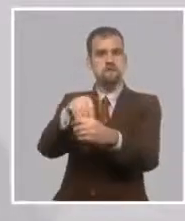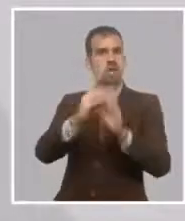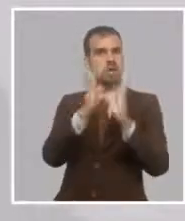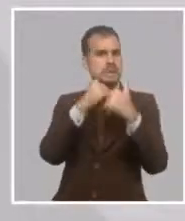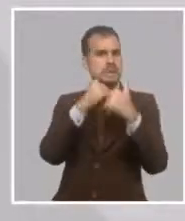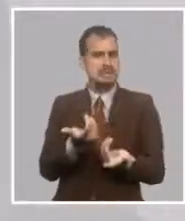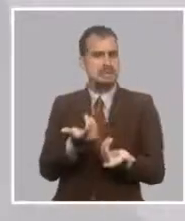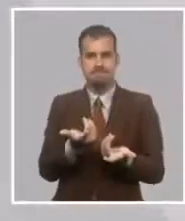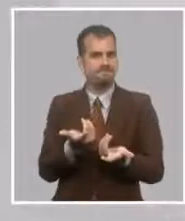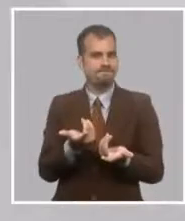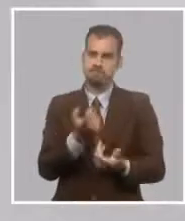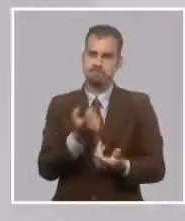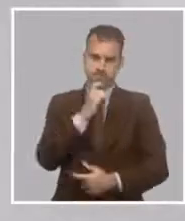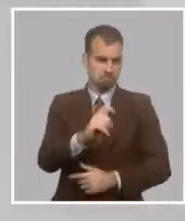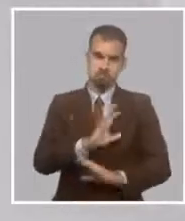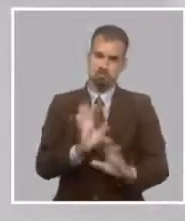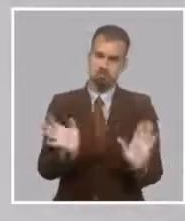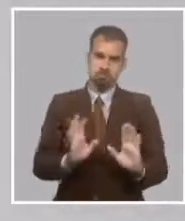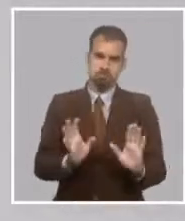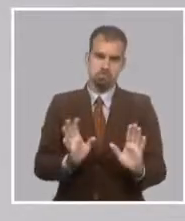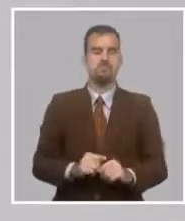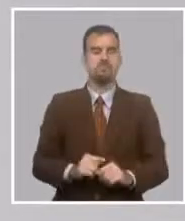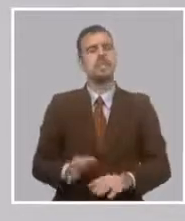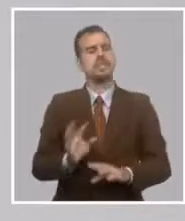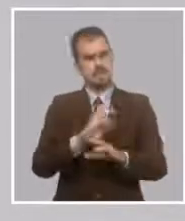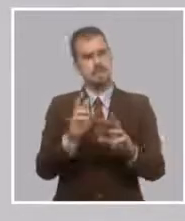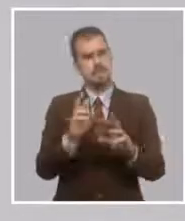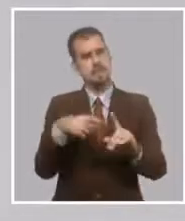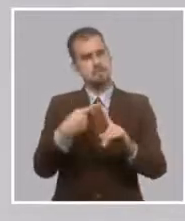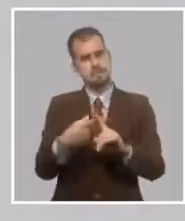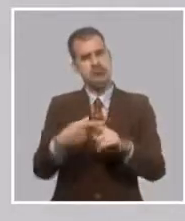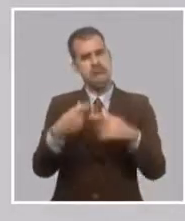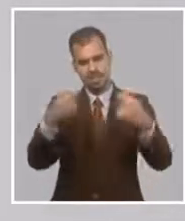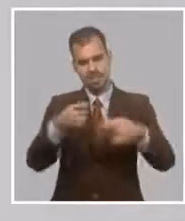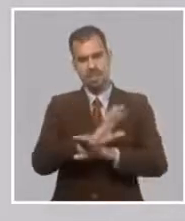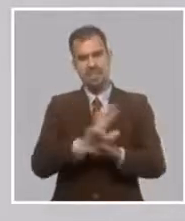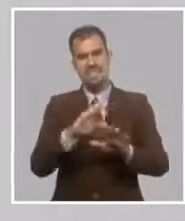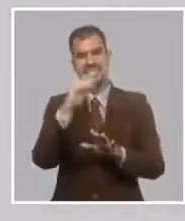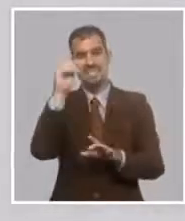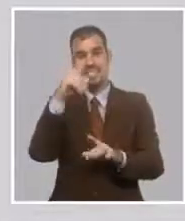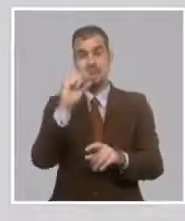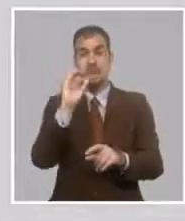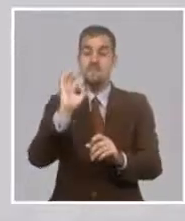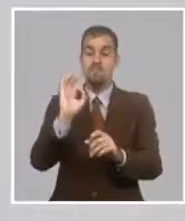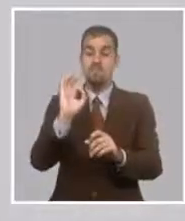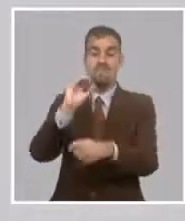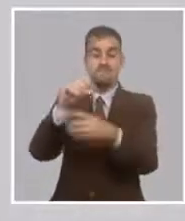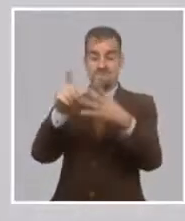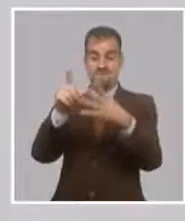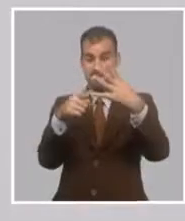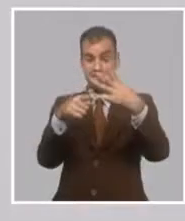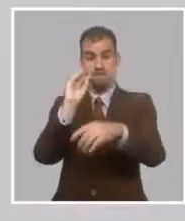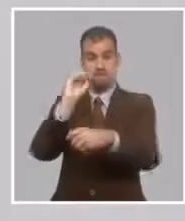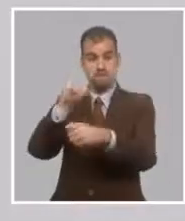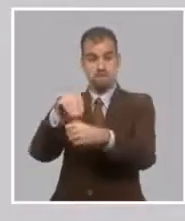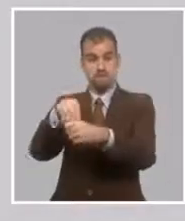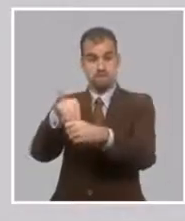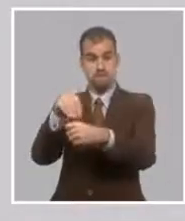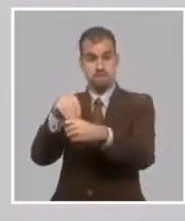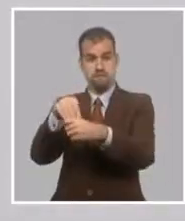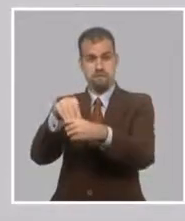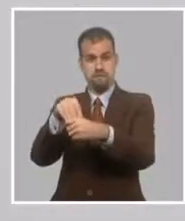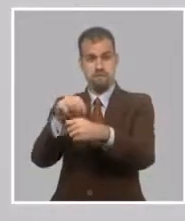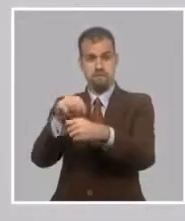Y también se ha tomado la decisión de incorporar con las ventajas del Fondo de Desarrollo que hicimos